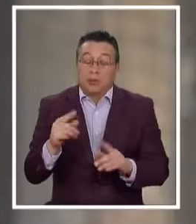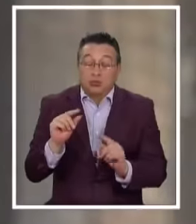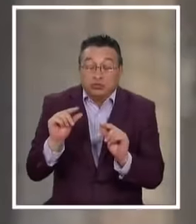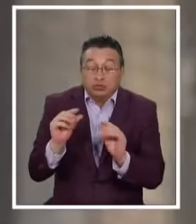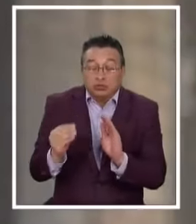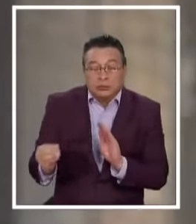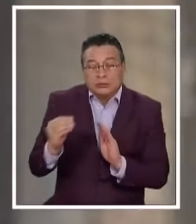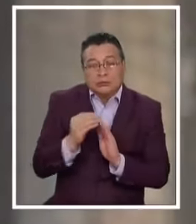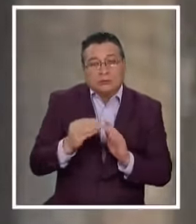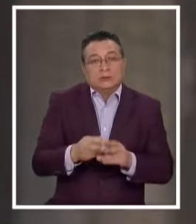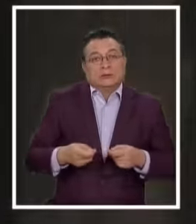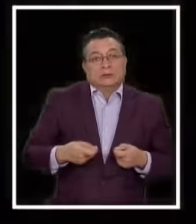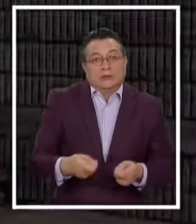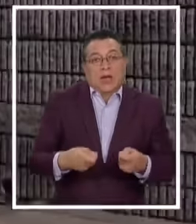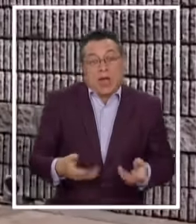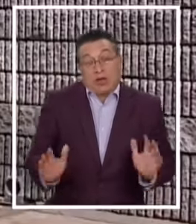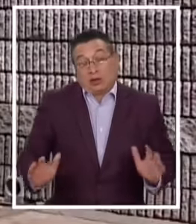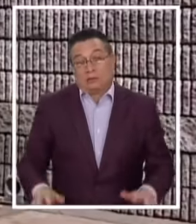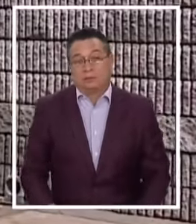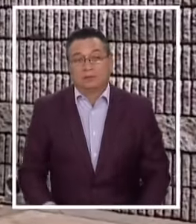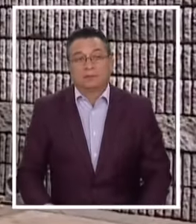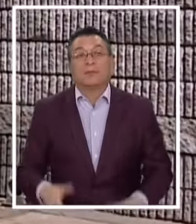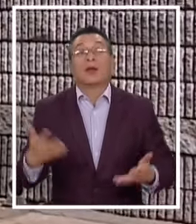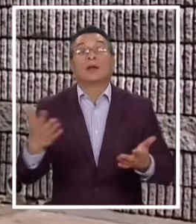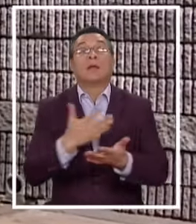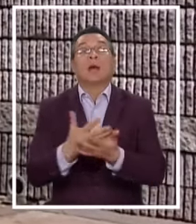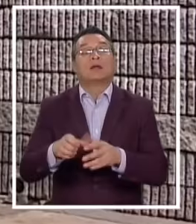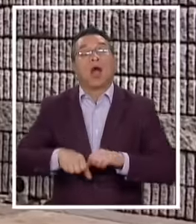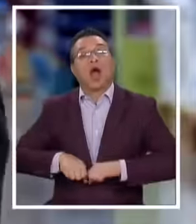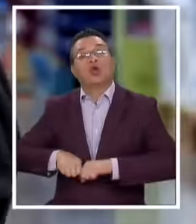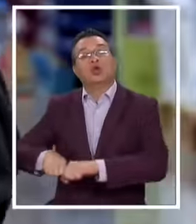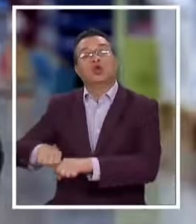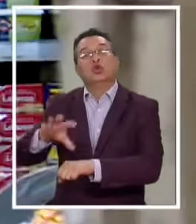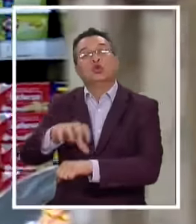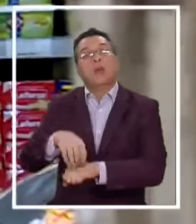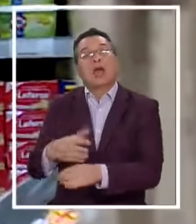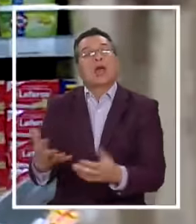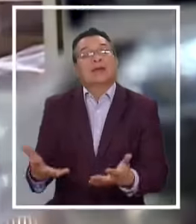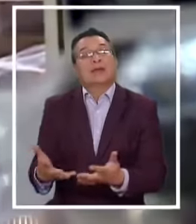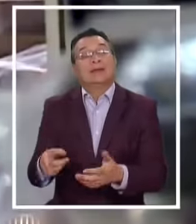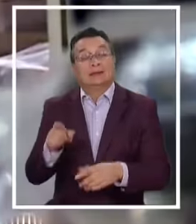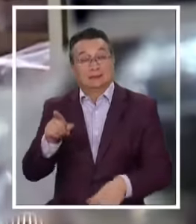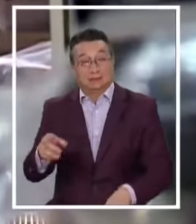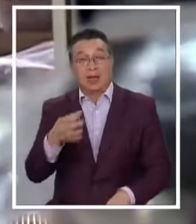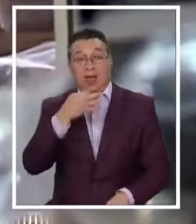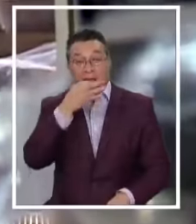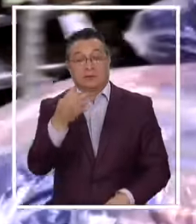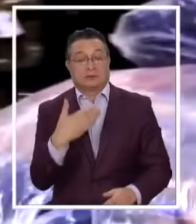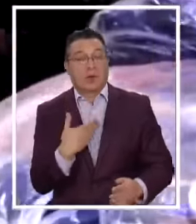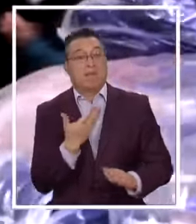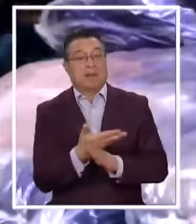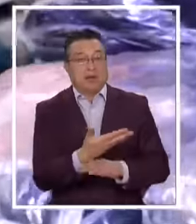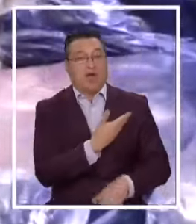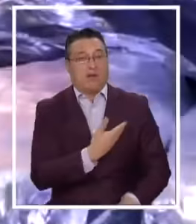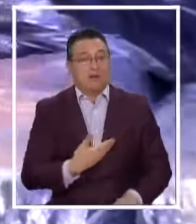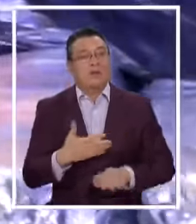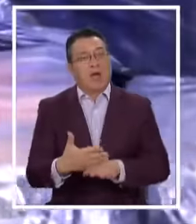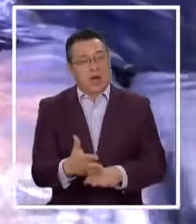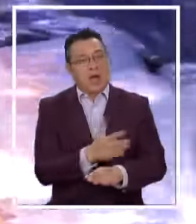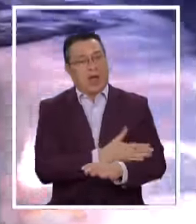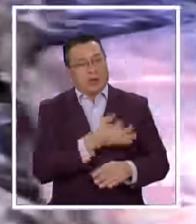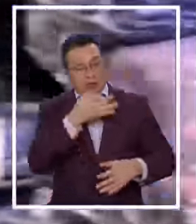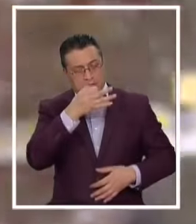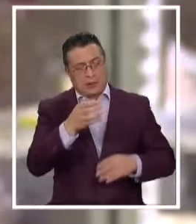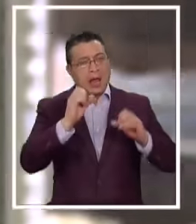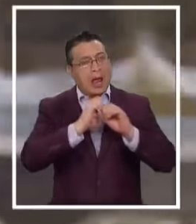te puede Paliar los gastos ¿Y qué ocurrirá Con los supermercados? Desde su asociación Solicitaron al gobierno Mayor anticipación En